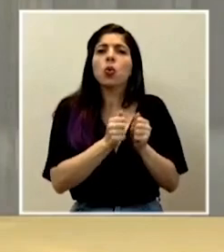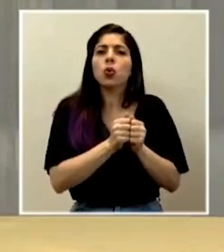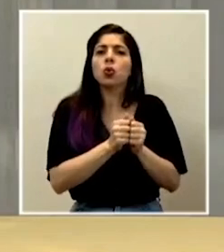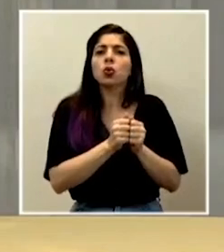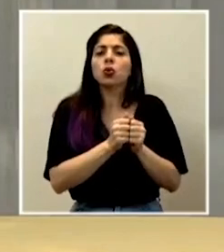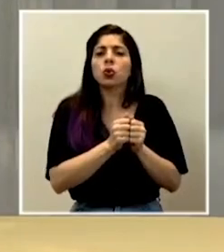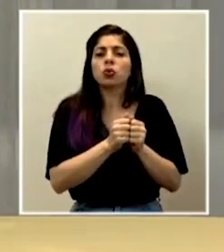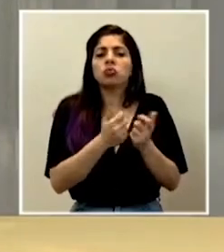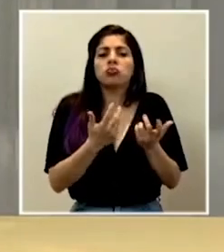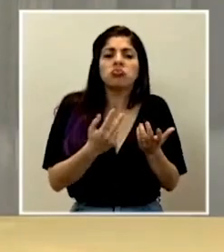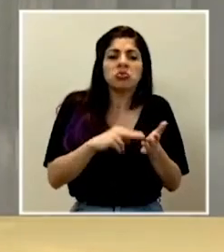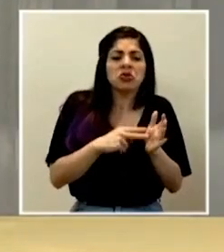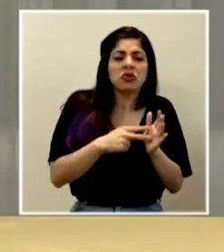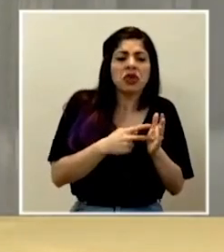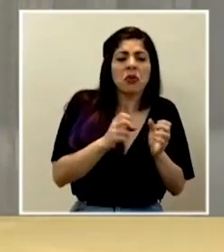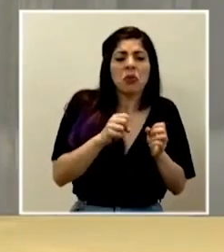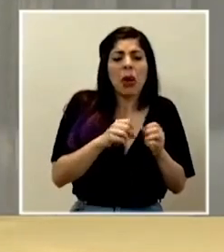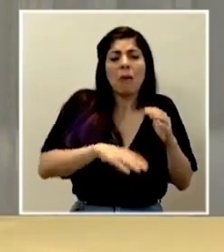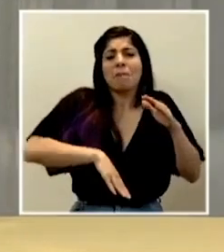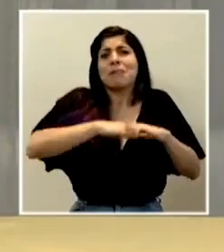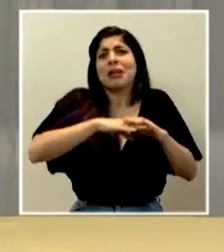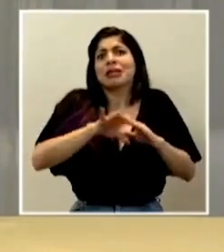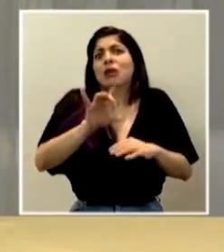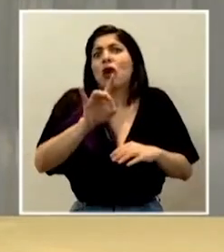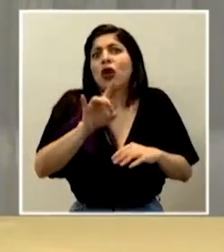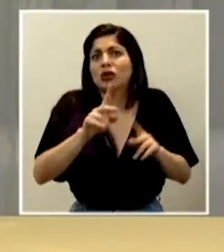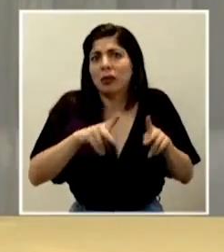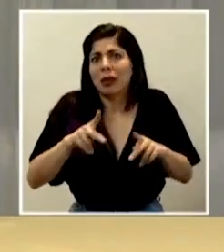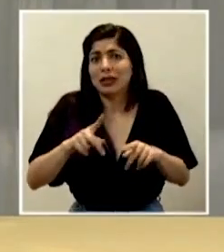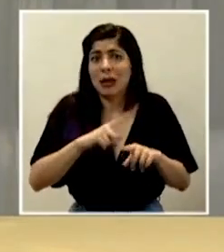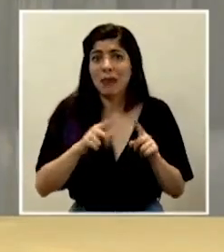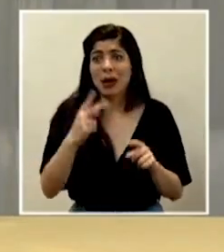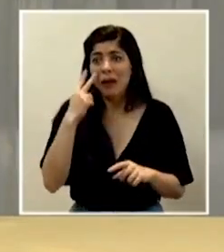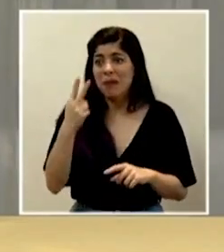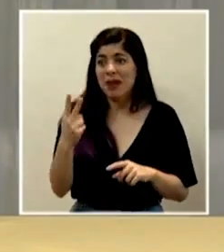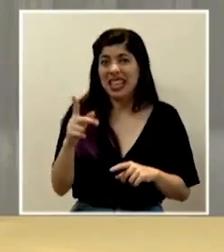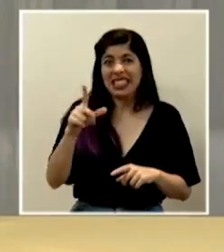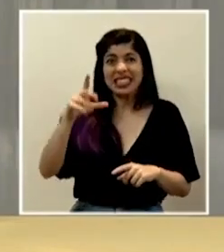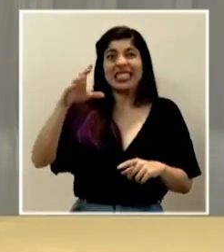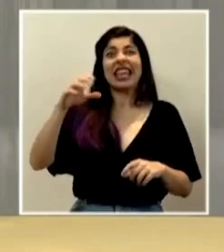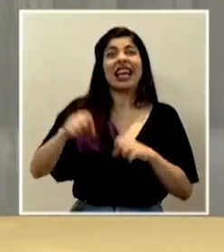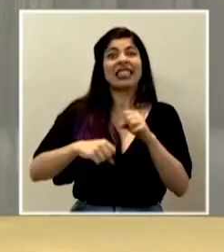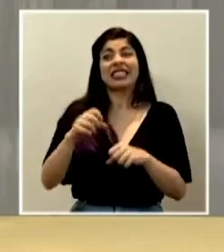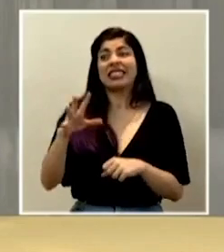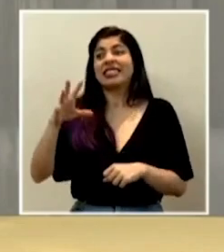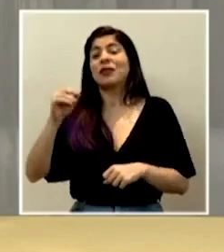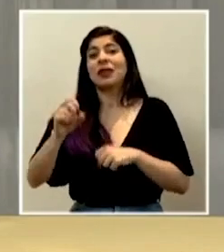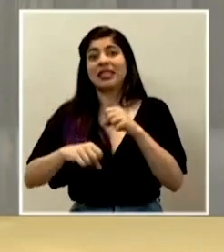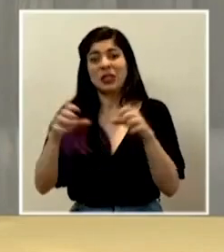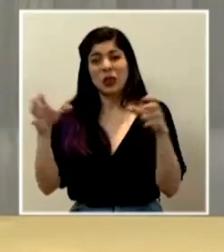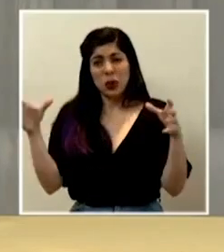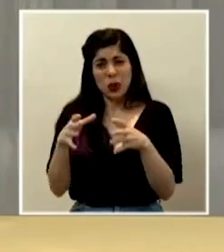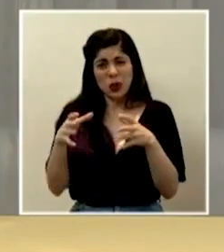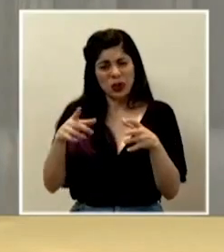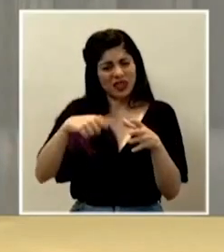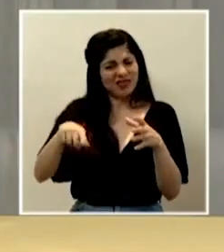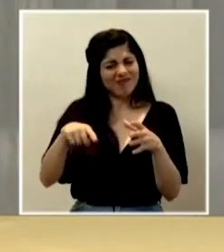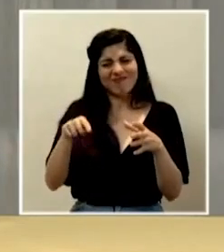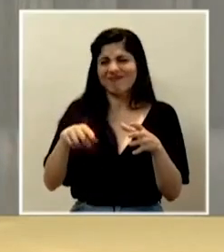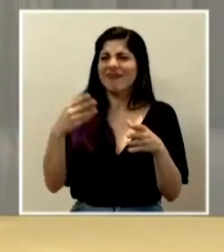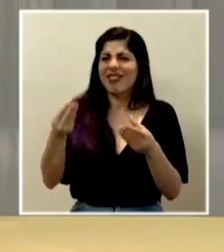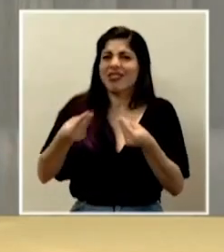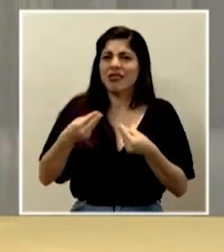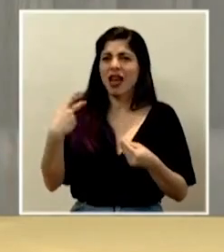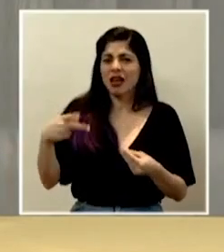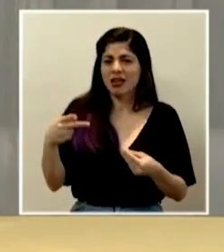hacían a lo sumo ocho personas, ¿verdad? Pero ya ver que hay 100 ciclistas o 50 ciclistas, esa actividad sí pone en